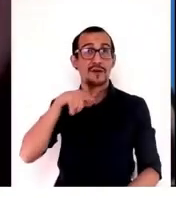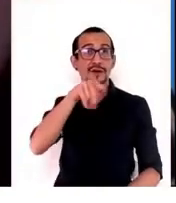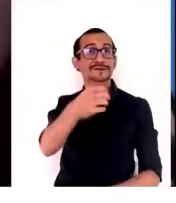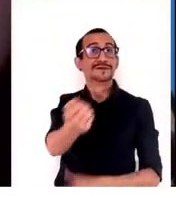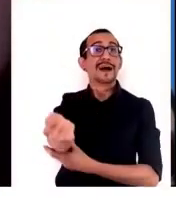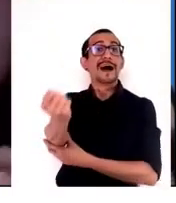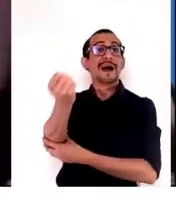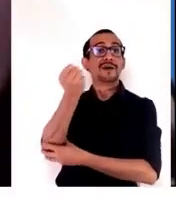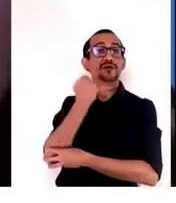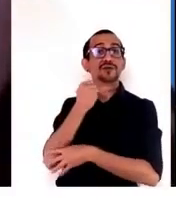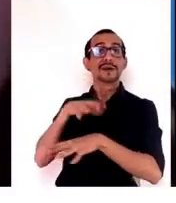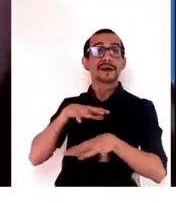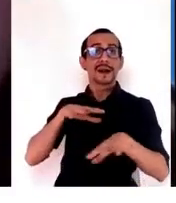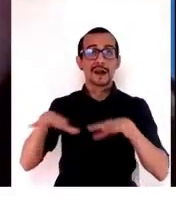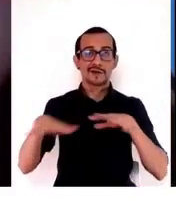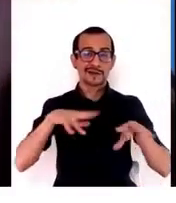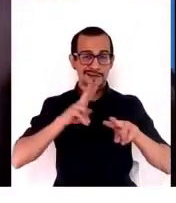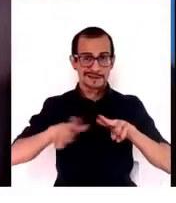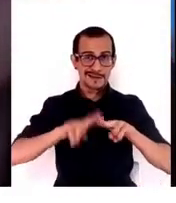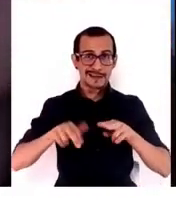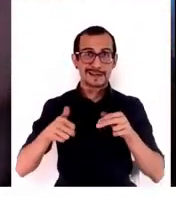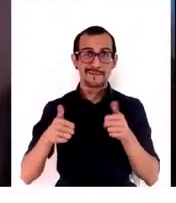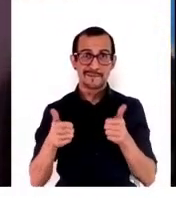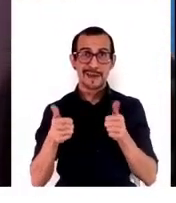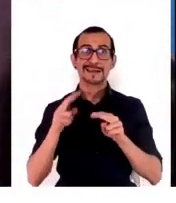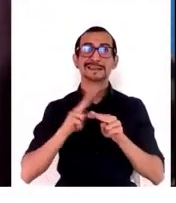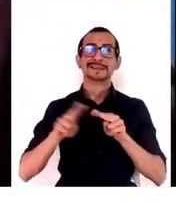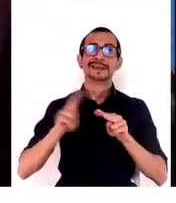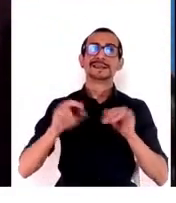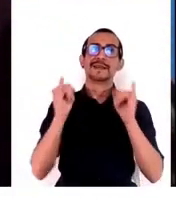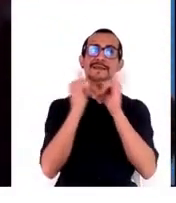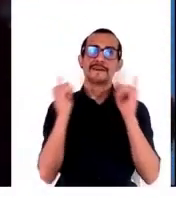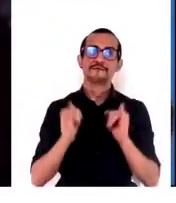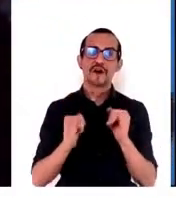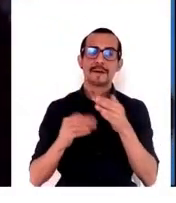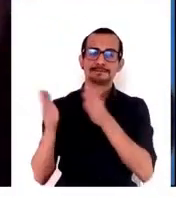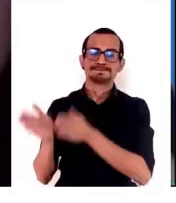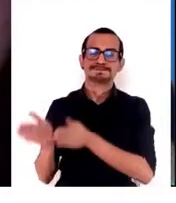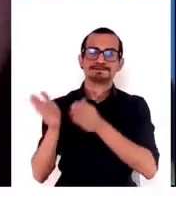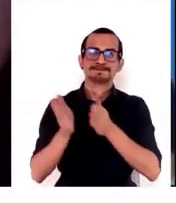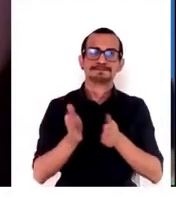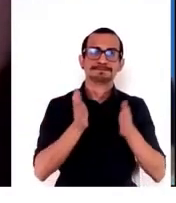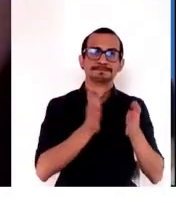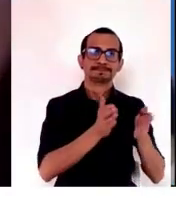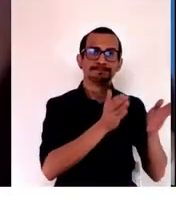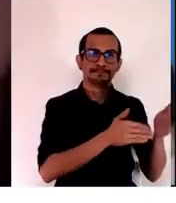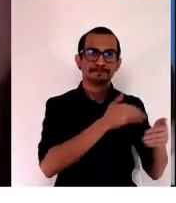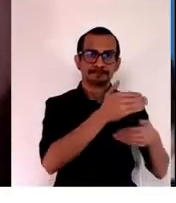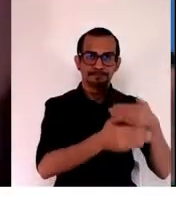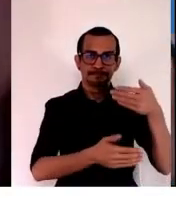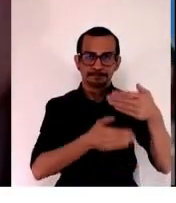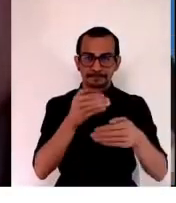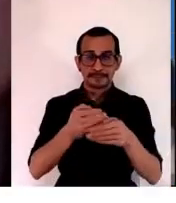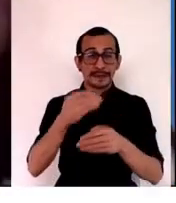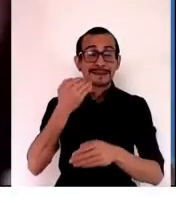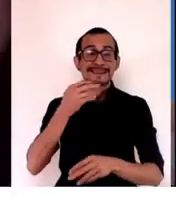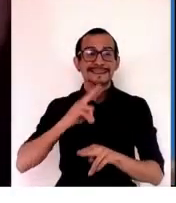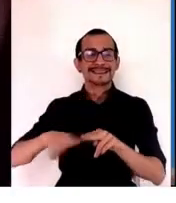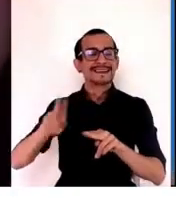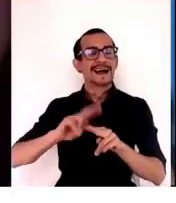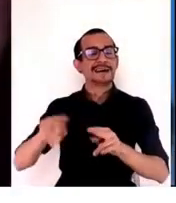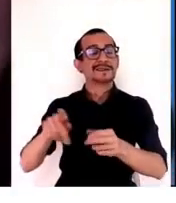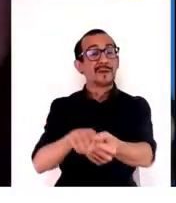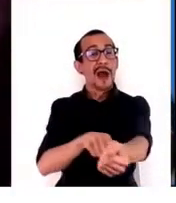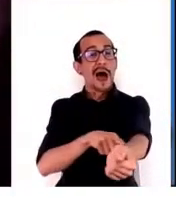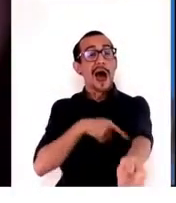a que las cosas se hacen bien y se hacen de manera sistemática y se hacen bajo largo tiempo.